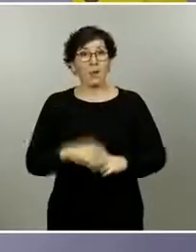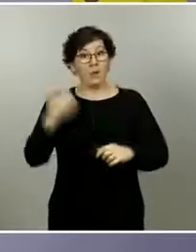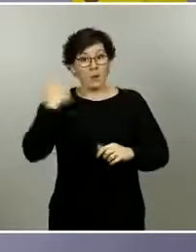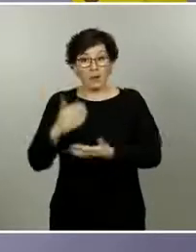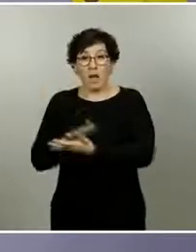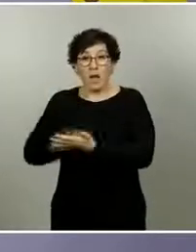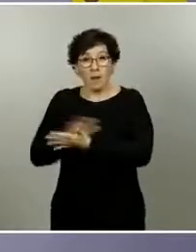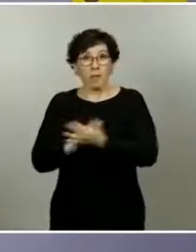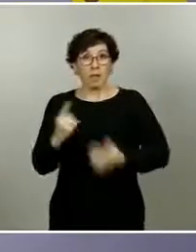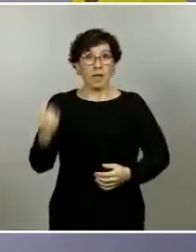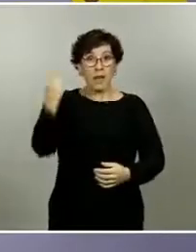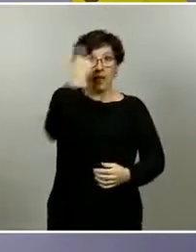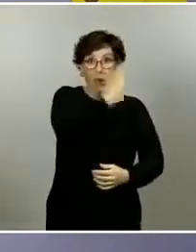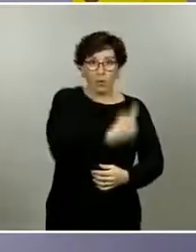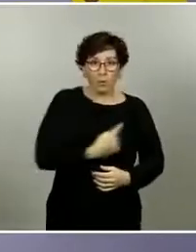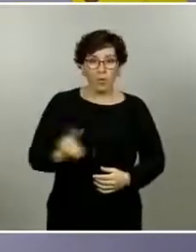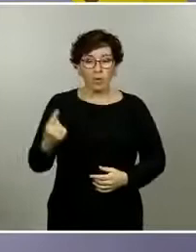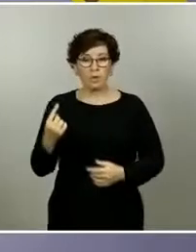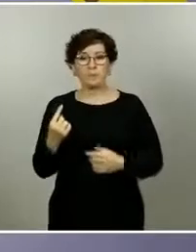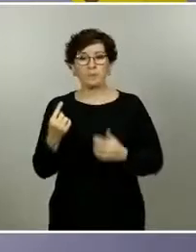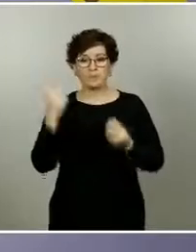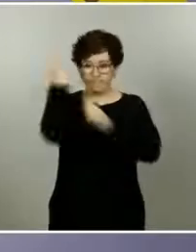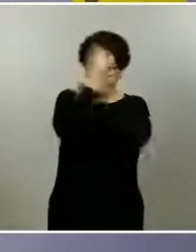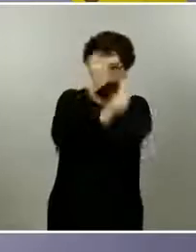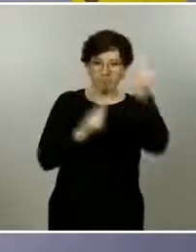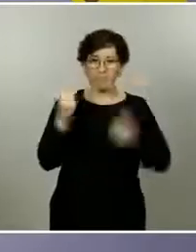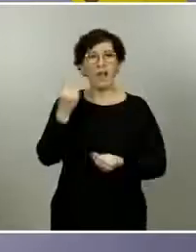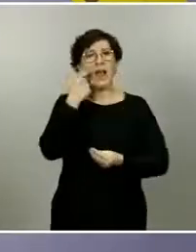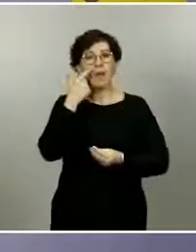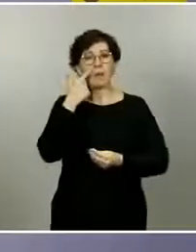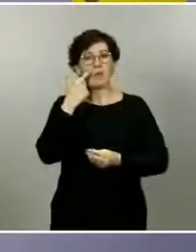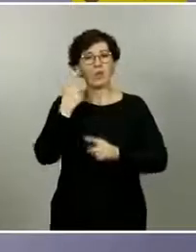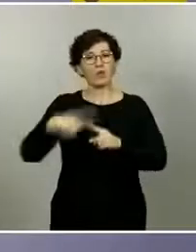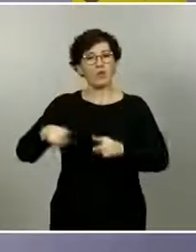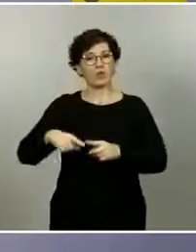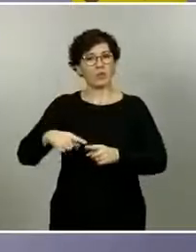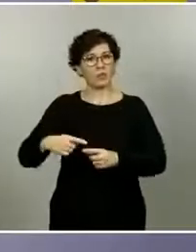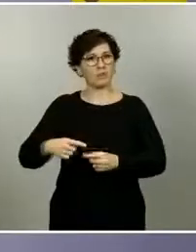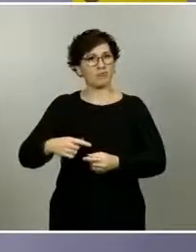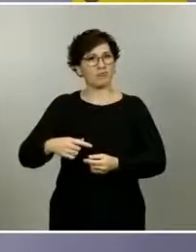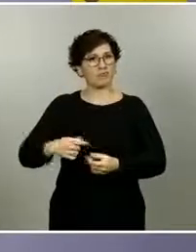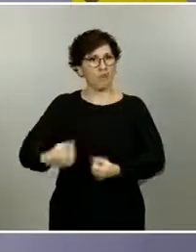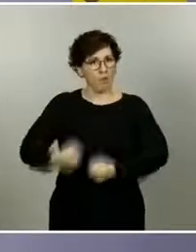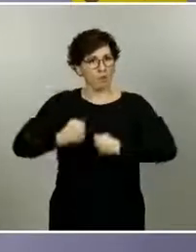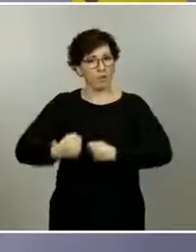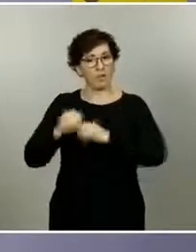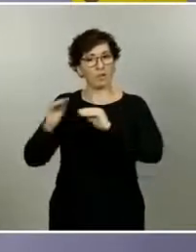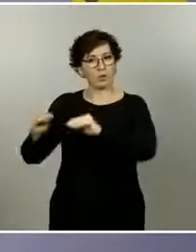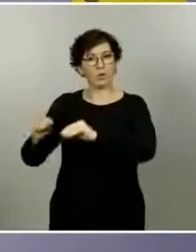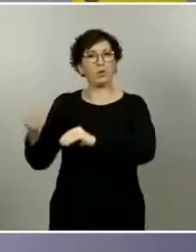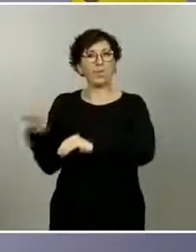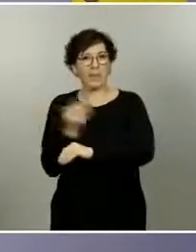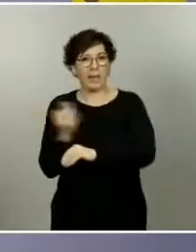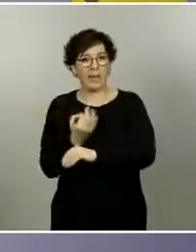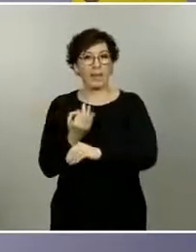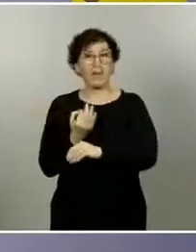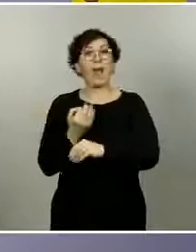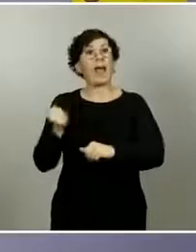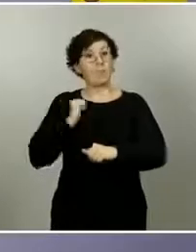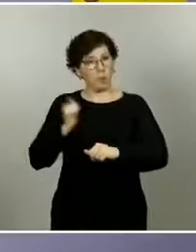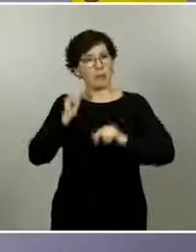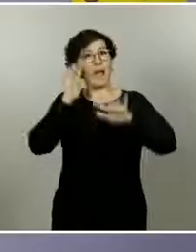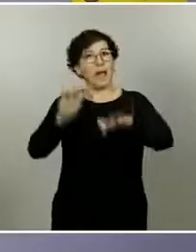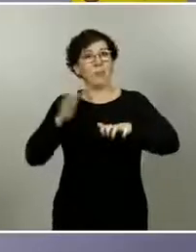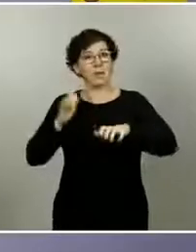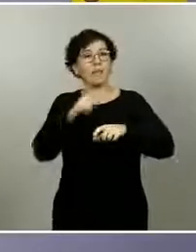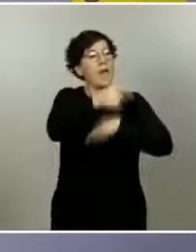una vez que lo discutamos con cada una de ellas que valoremos cuáles son los puntos fuertes de cada una también trataremos de aprender entre